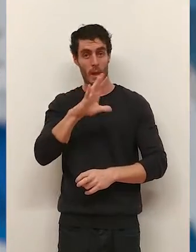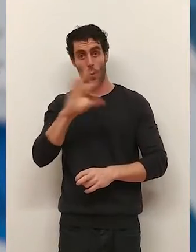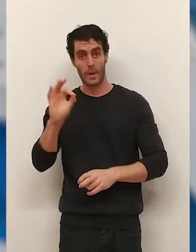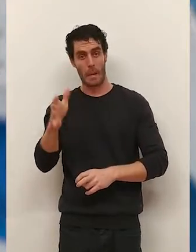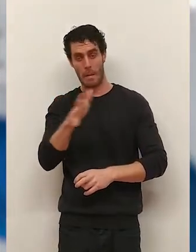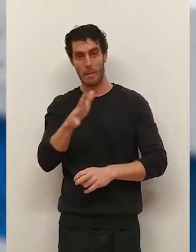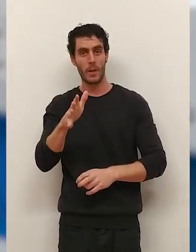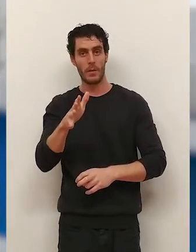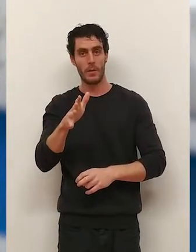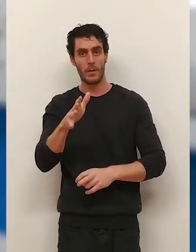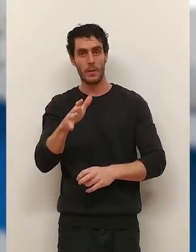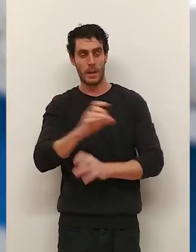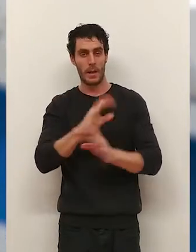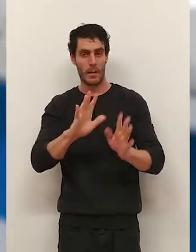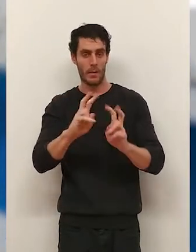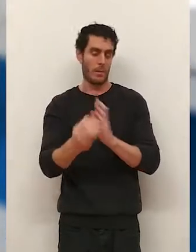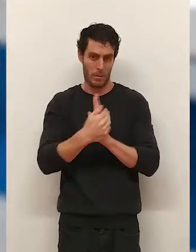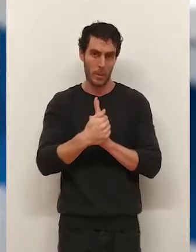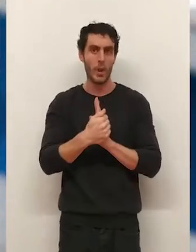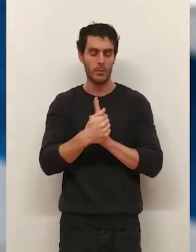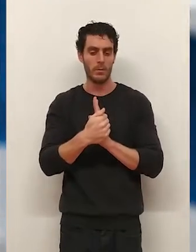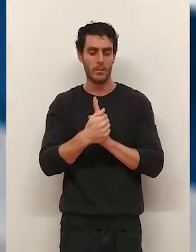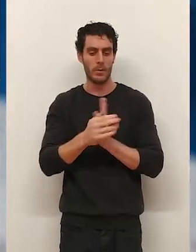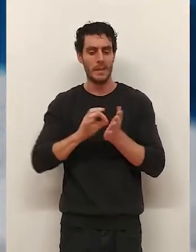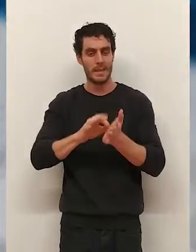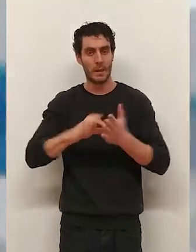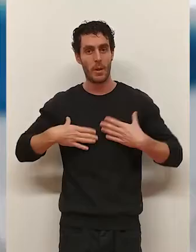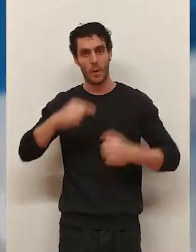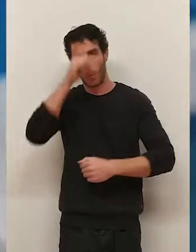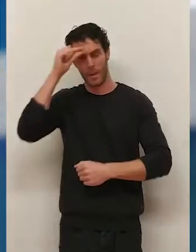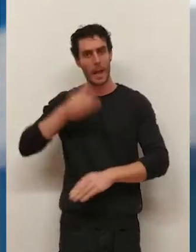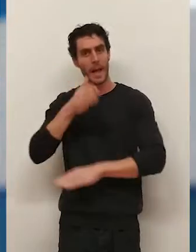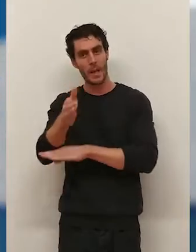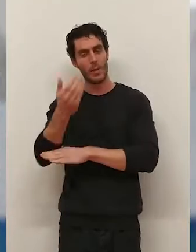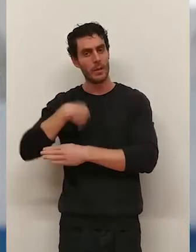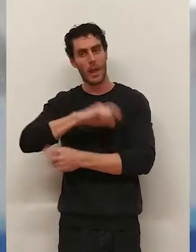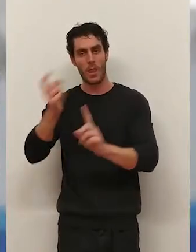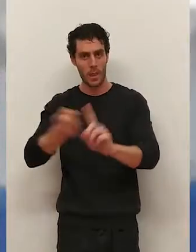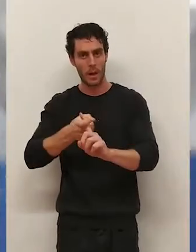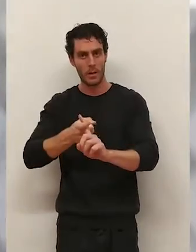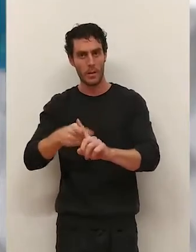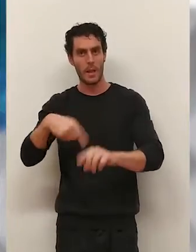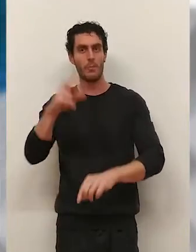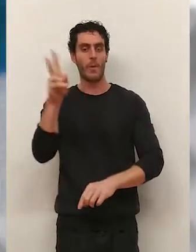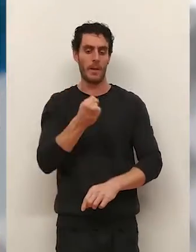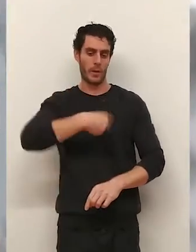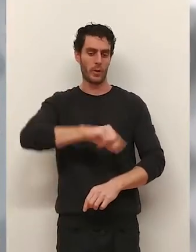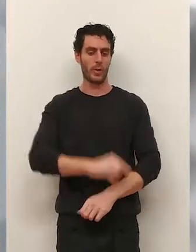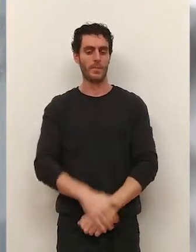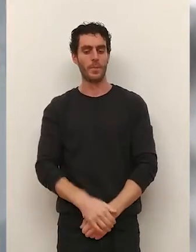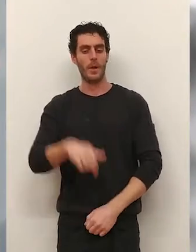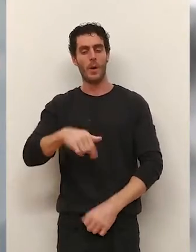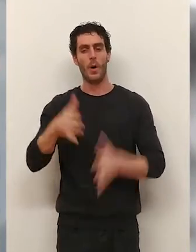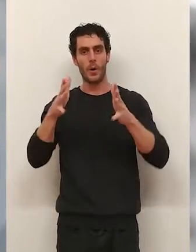que ha sido un tema muy escondido, que ha llegado a los servicios de salud mental, se ha detectado y ha venido a nosotros.